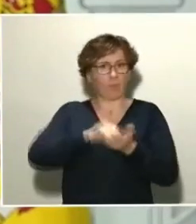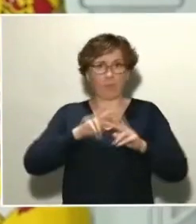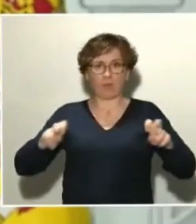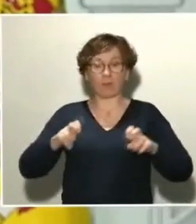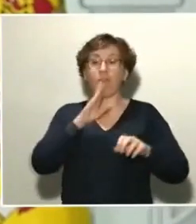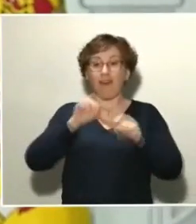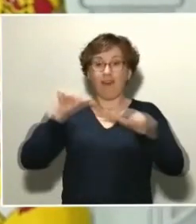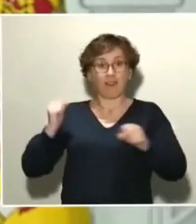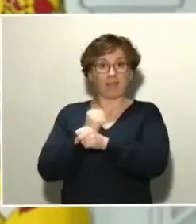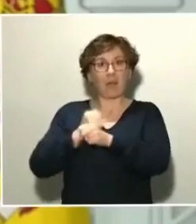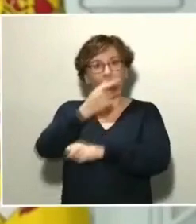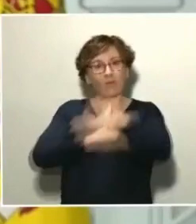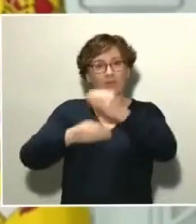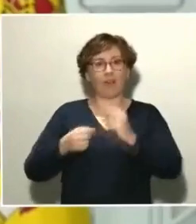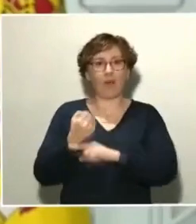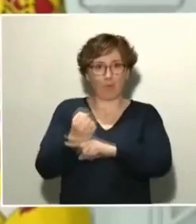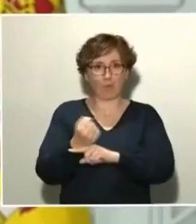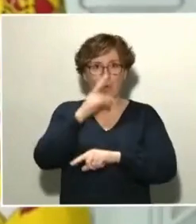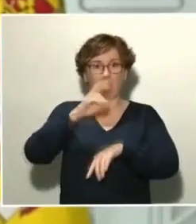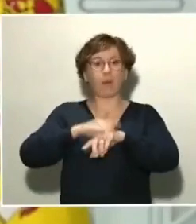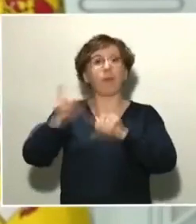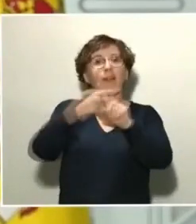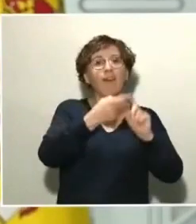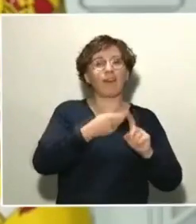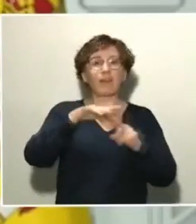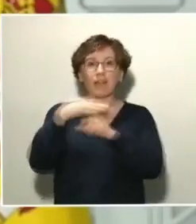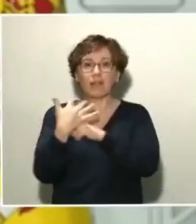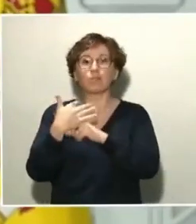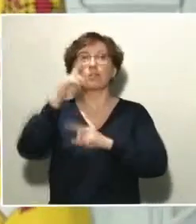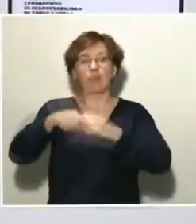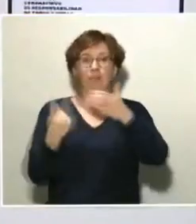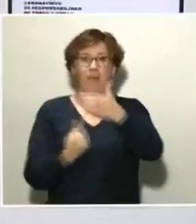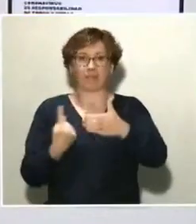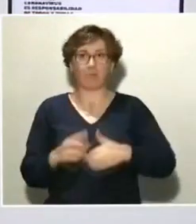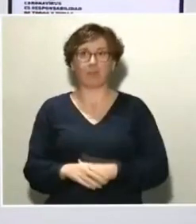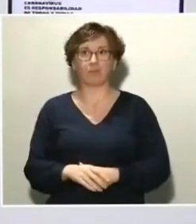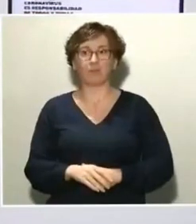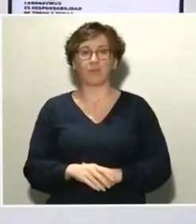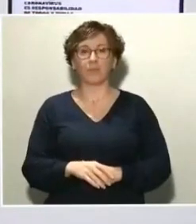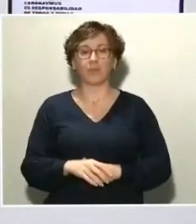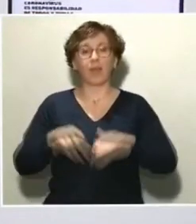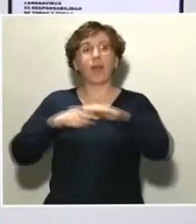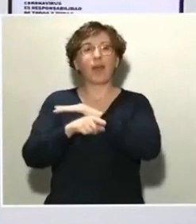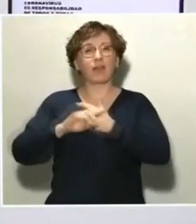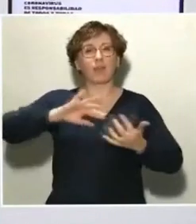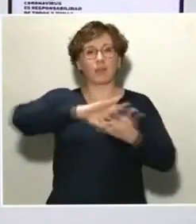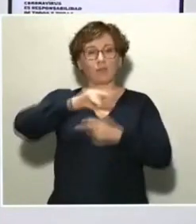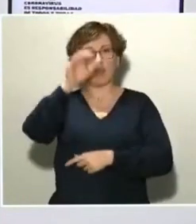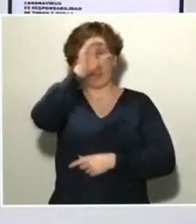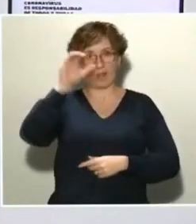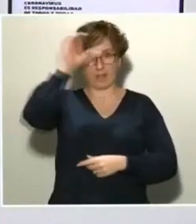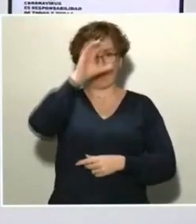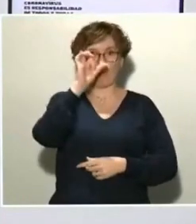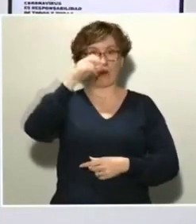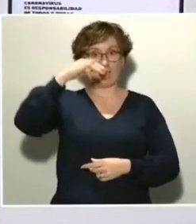para ayudar a la detección de casos y a su aislamiento. De la agencia de noticias científicas SYNC le preguntan al